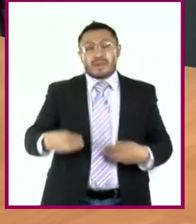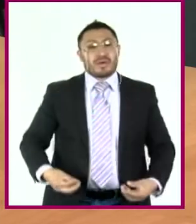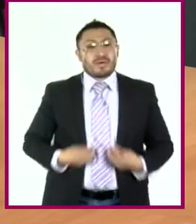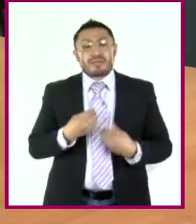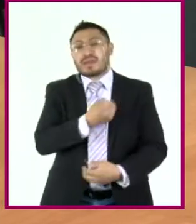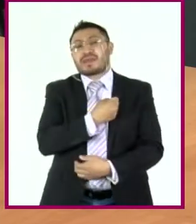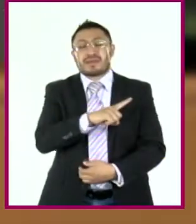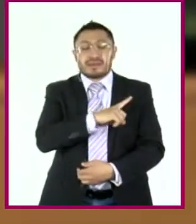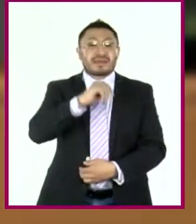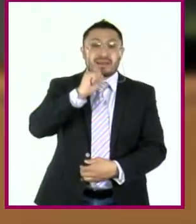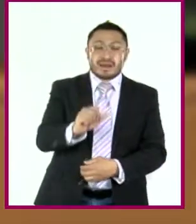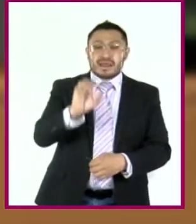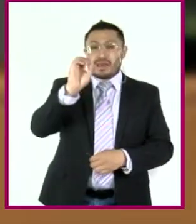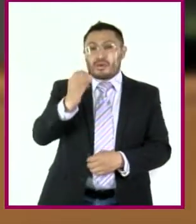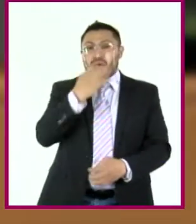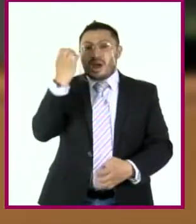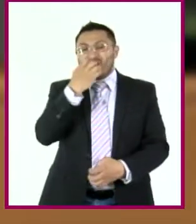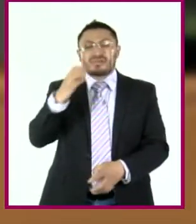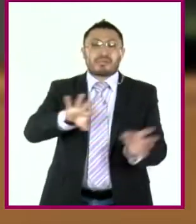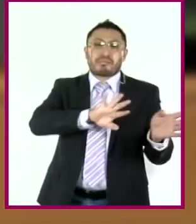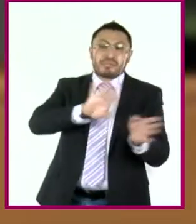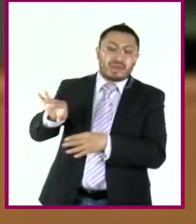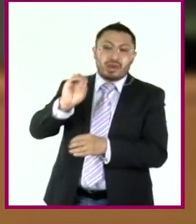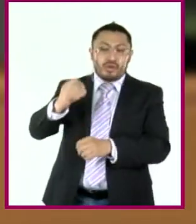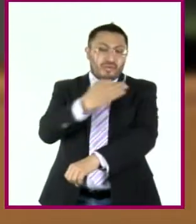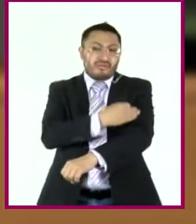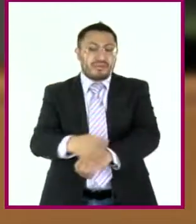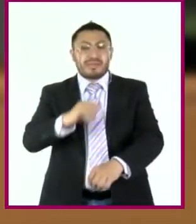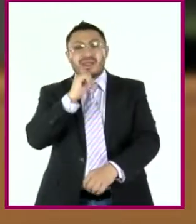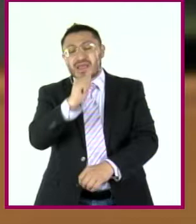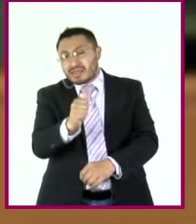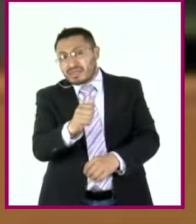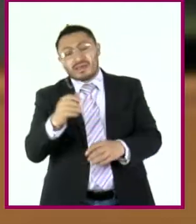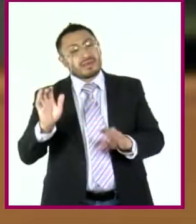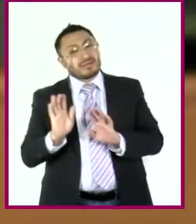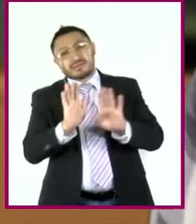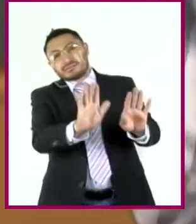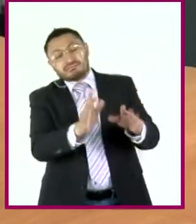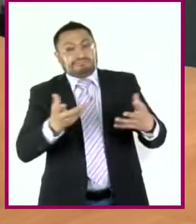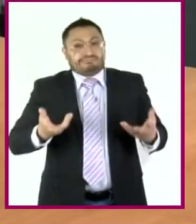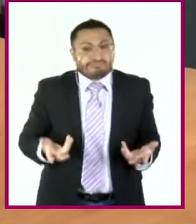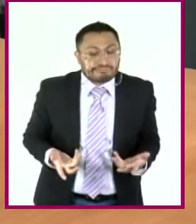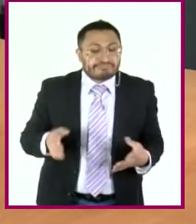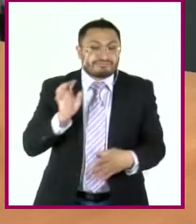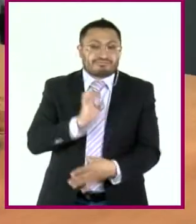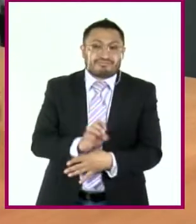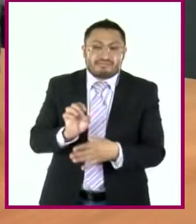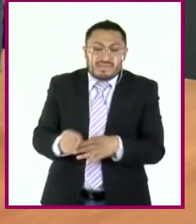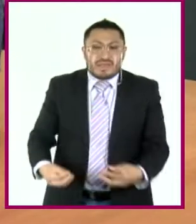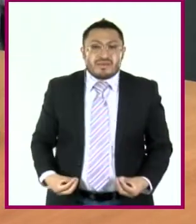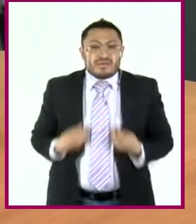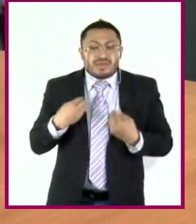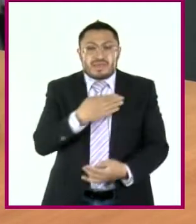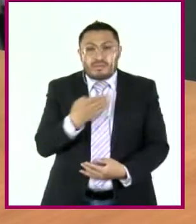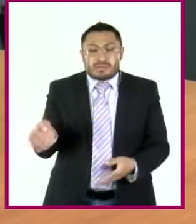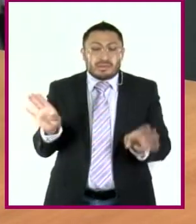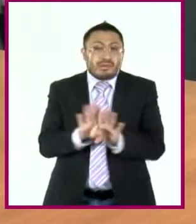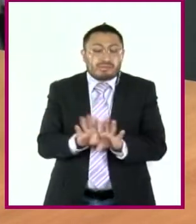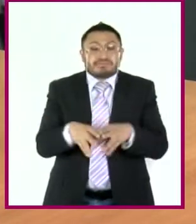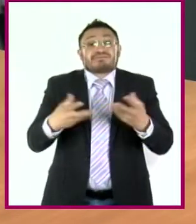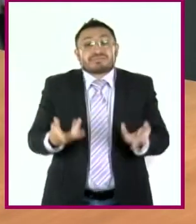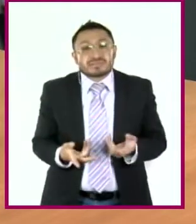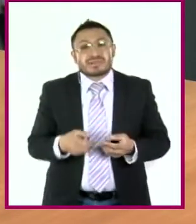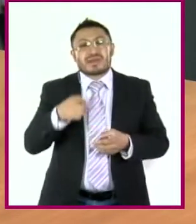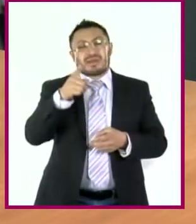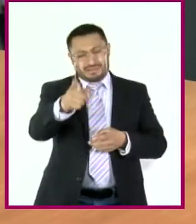ponemos ganas a la escuela y si no somos cercanos con nuestra familia, entonces, ¿de qué se va a tratar la vida buena? Lo que quieres